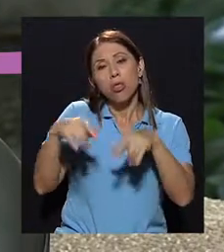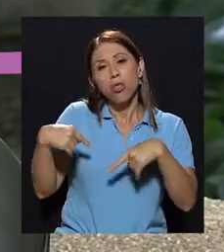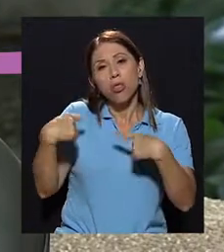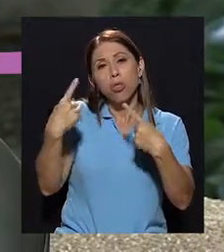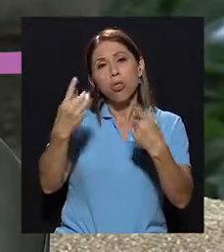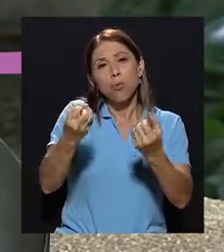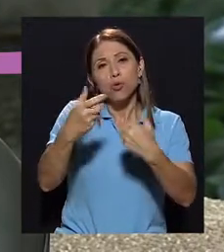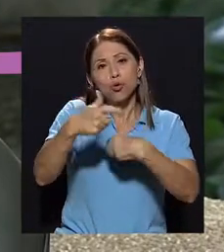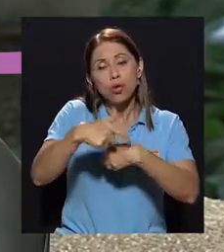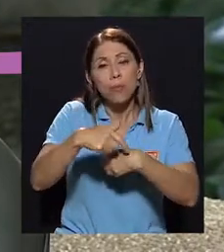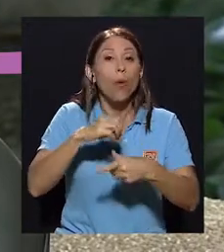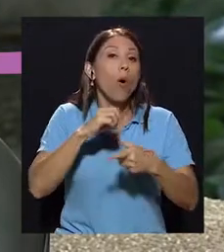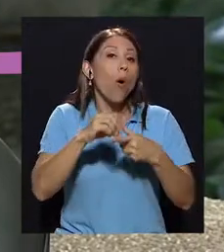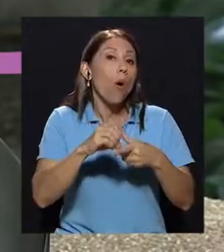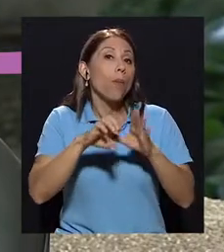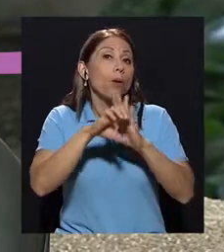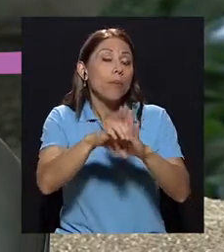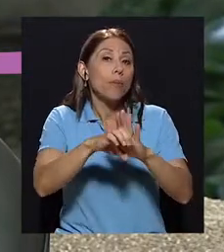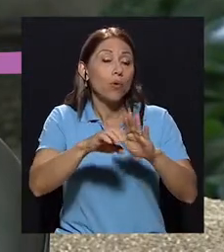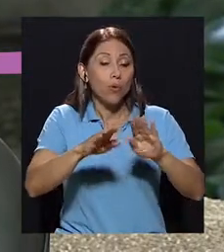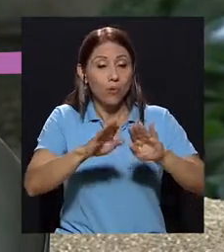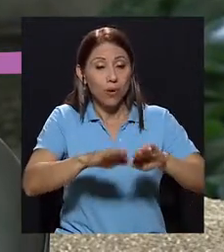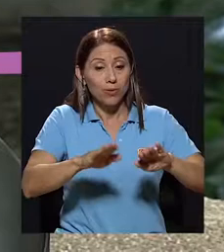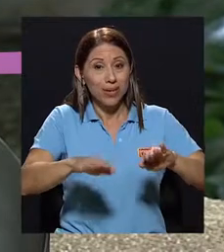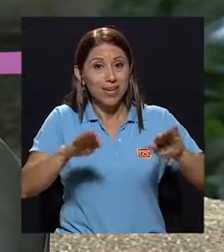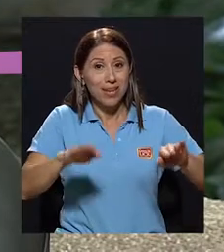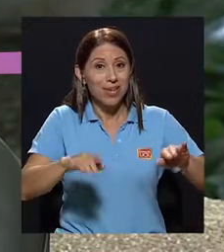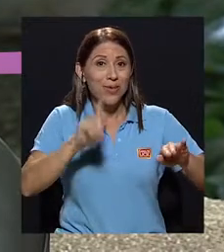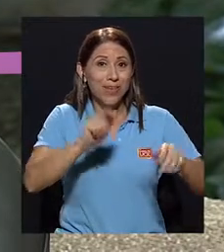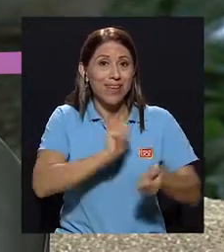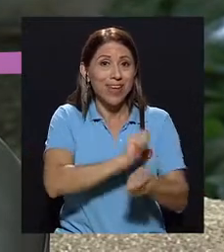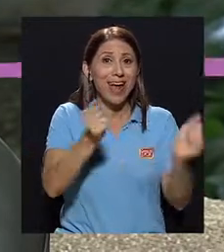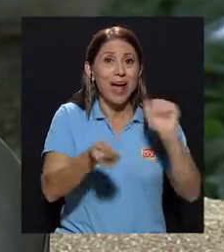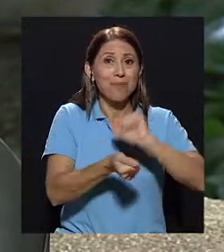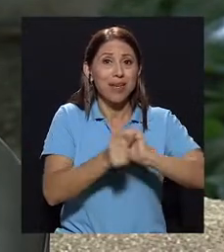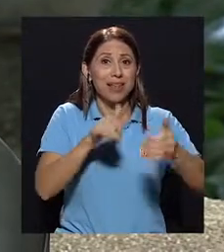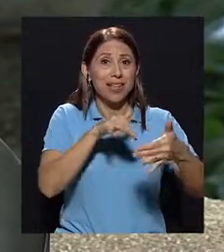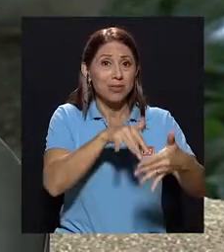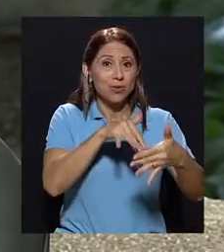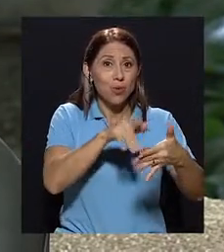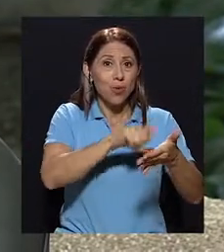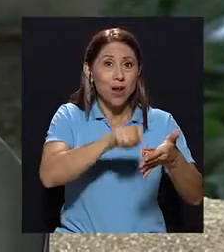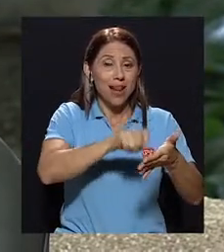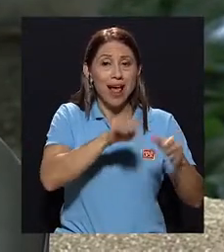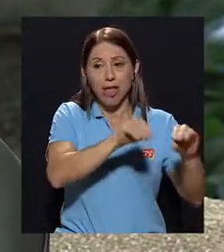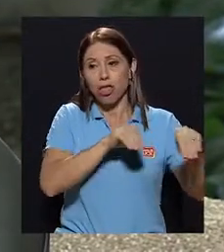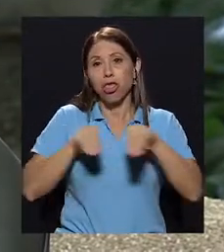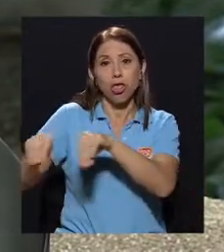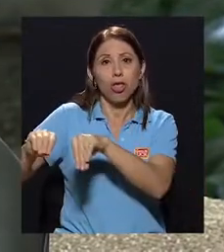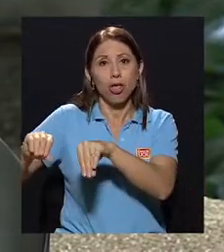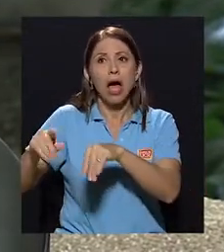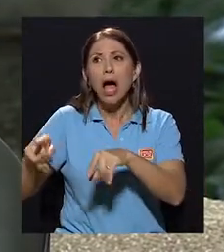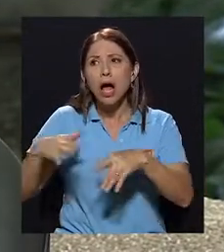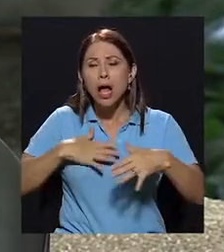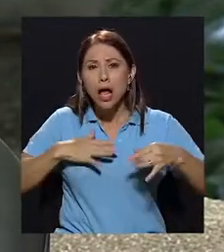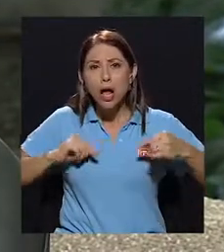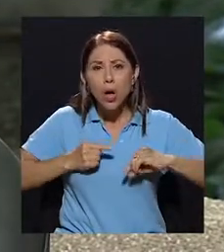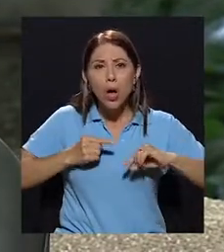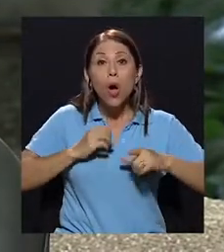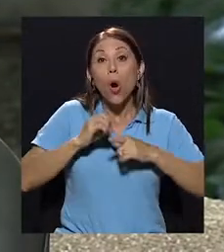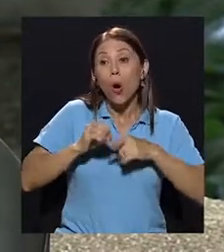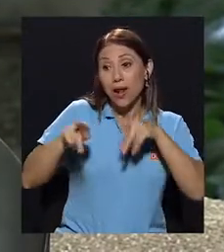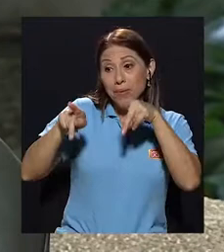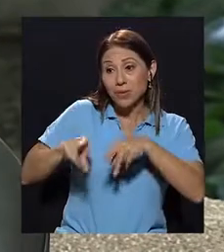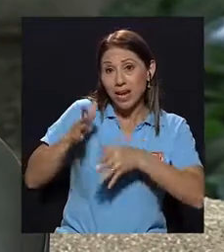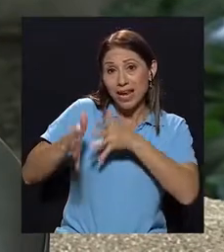de que el niño tiene que cambiar de escuela, o que papá o mamá también deciden cambiar de cuidador, de cuidadora, y